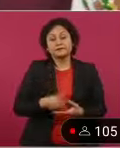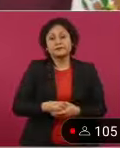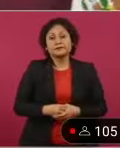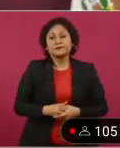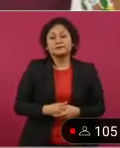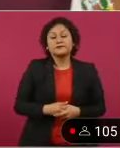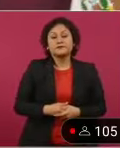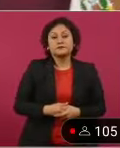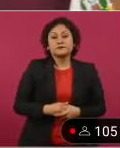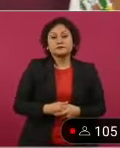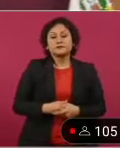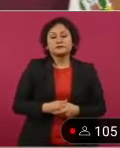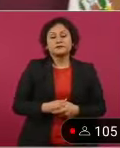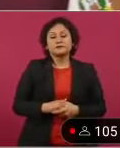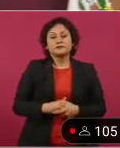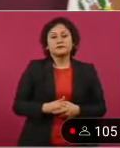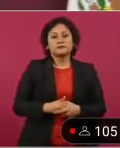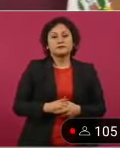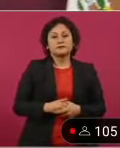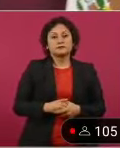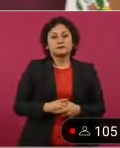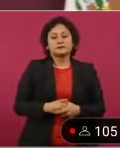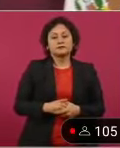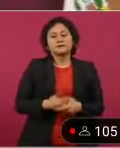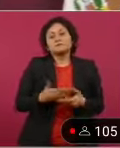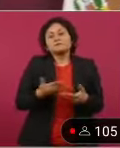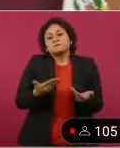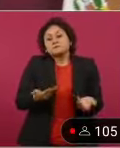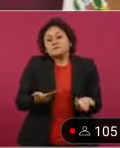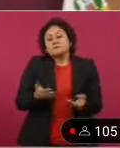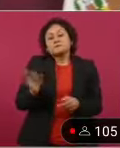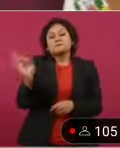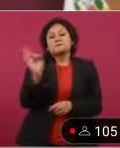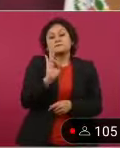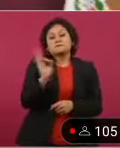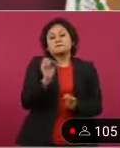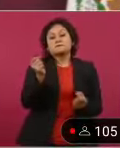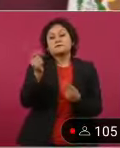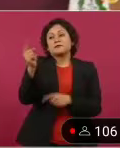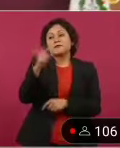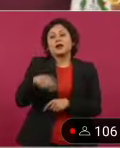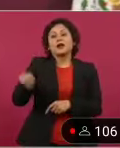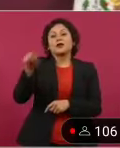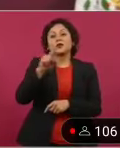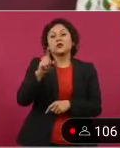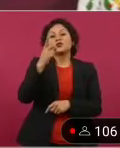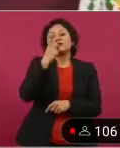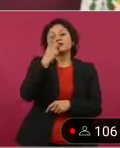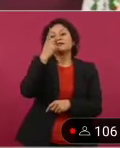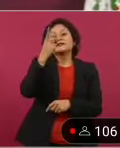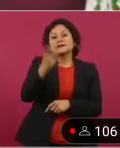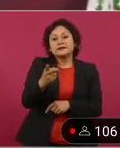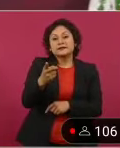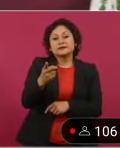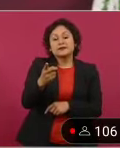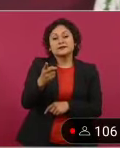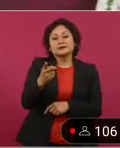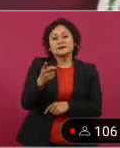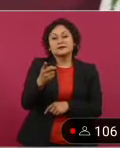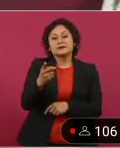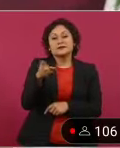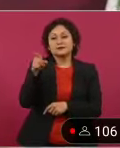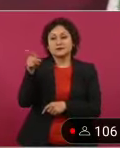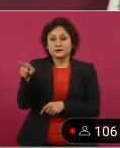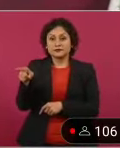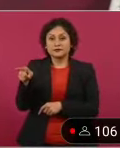cometen ilícitos o están siendo investigados por corrupción, se sienten